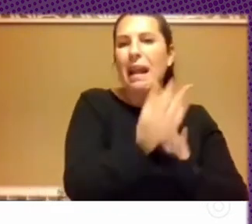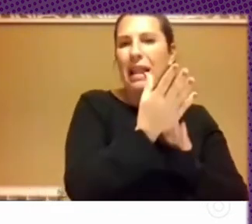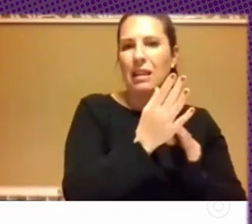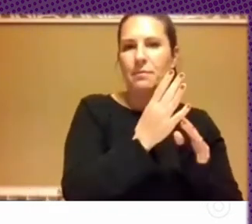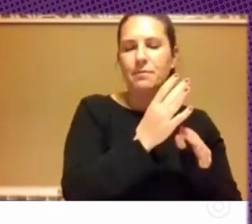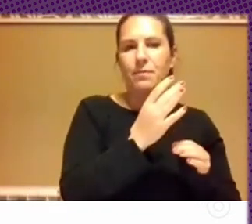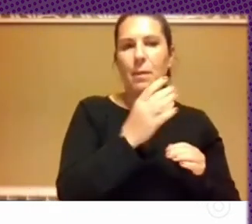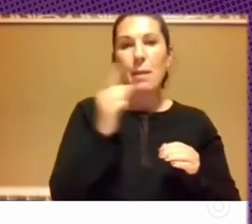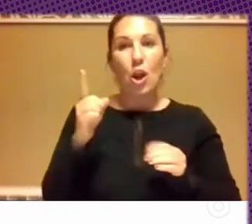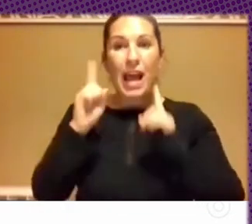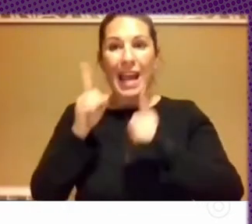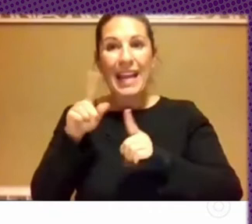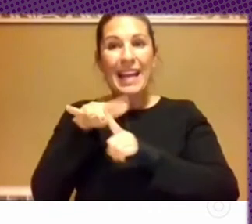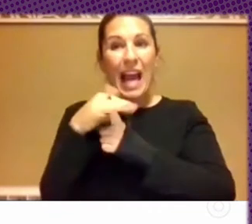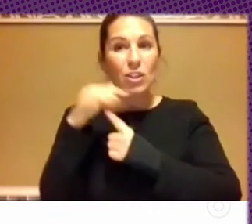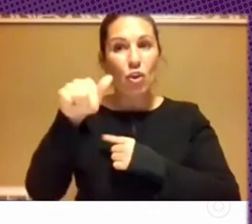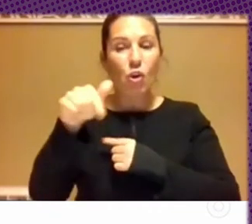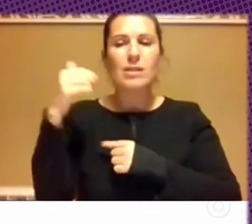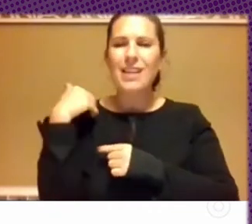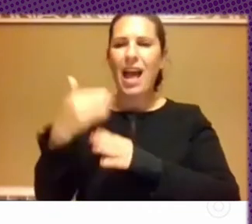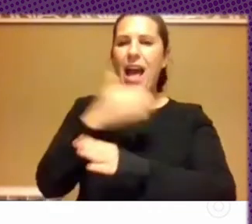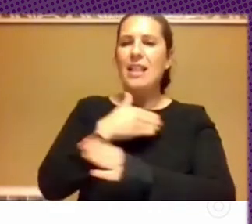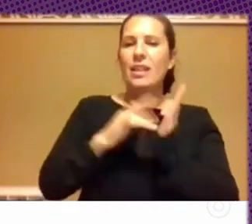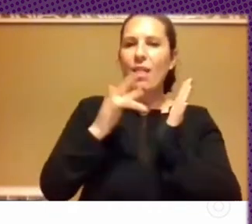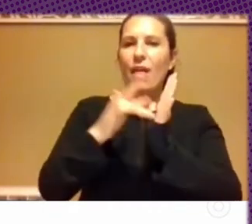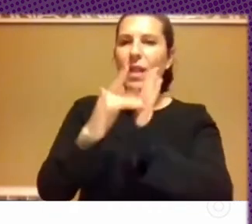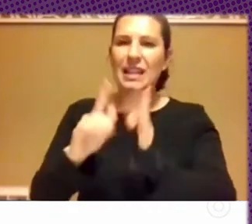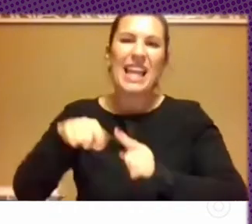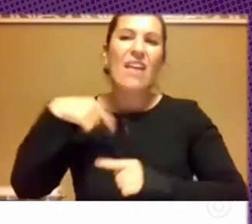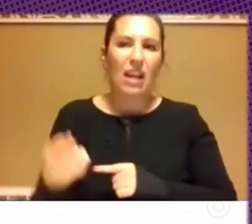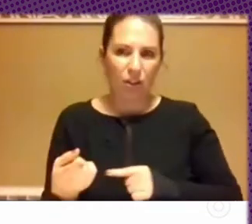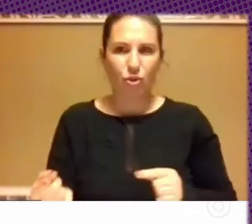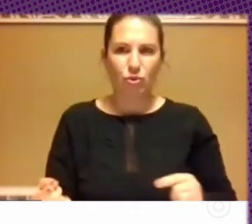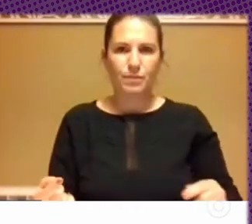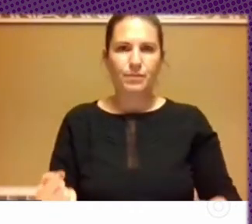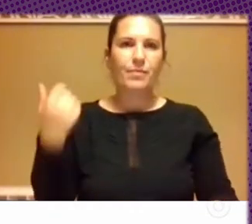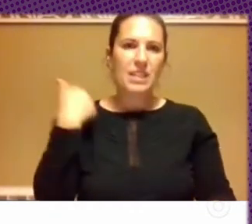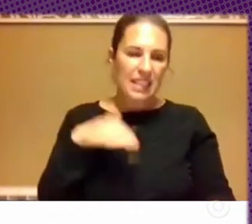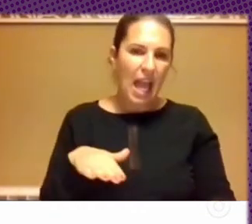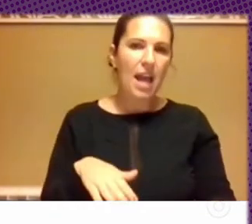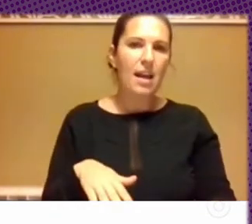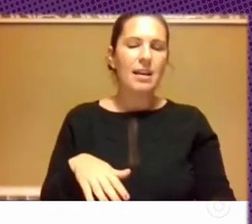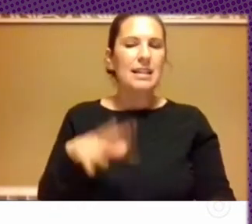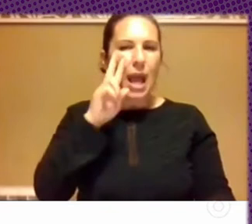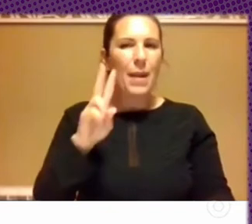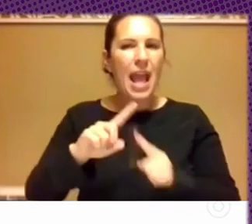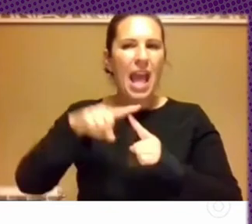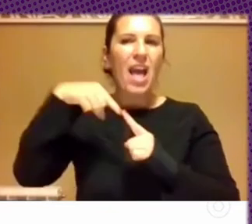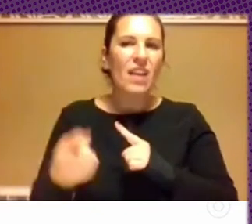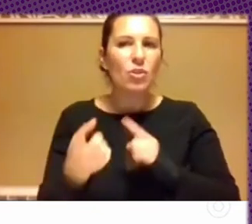ya tenemos algunos antecedentes y efectos de este debate, o sea, ya empezamos a ver algunos efectos en